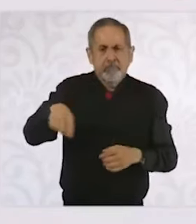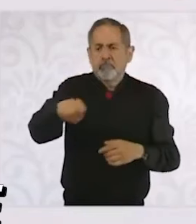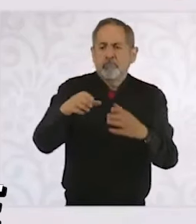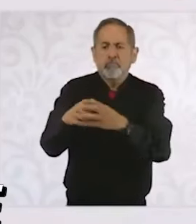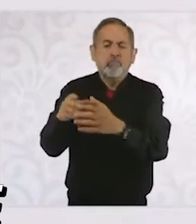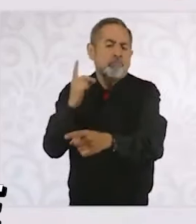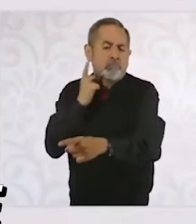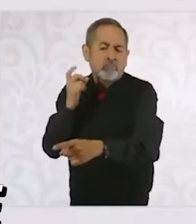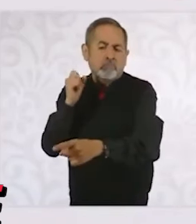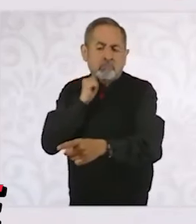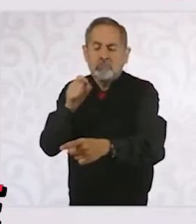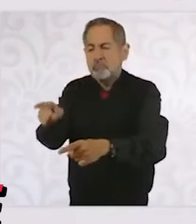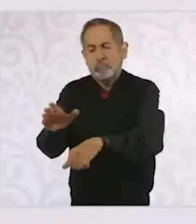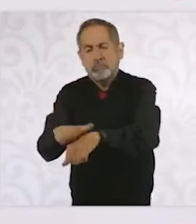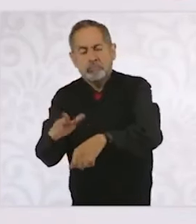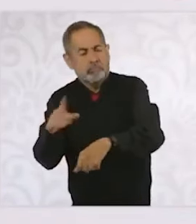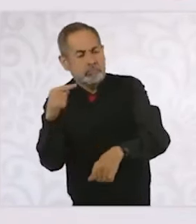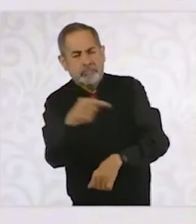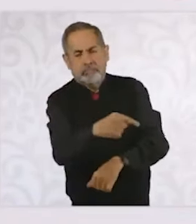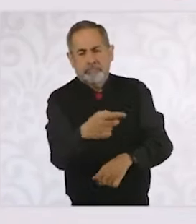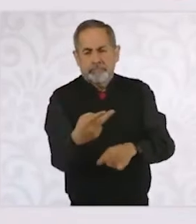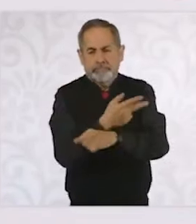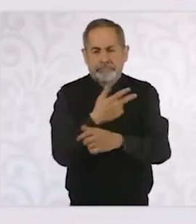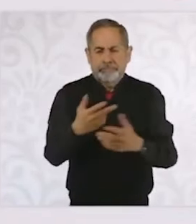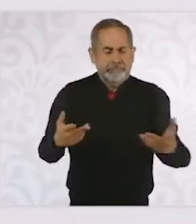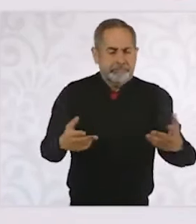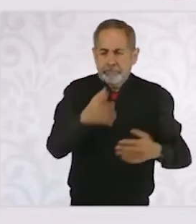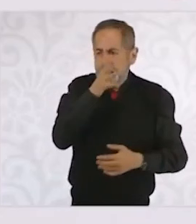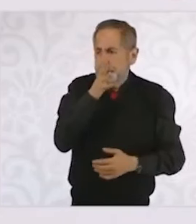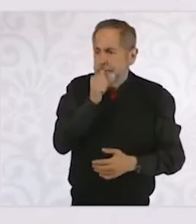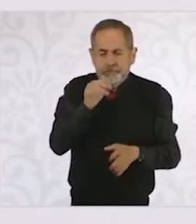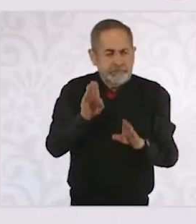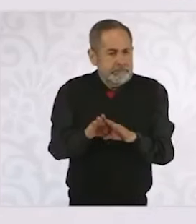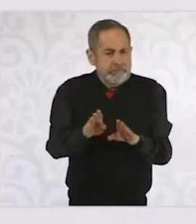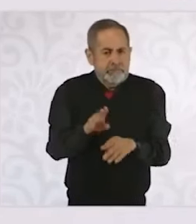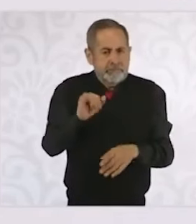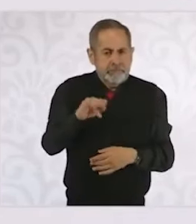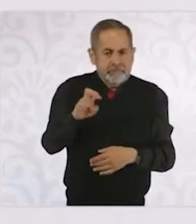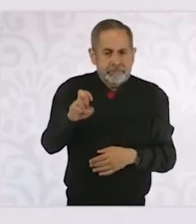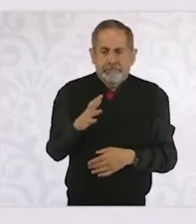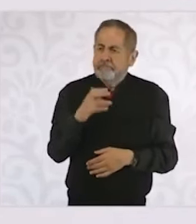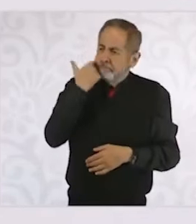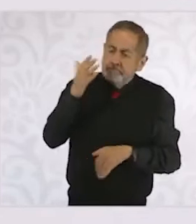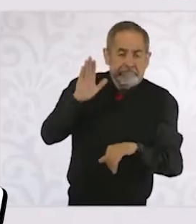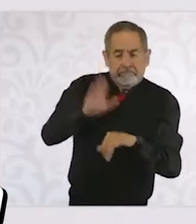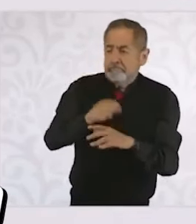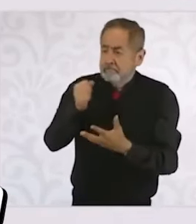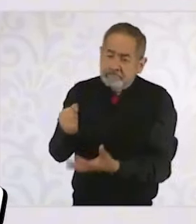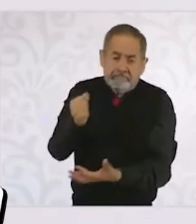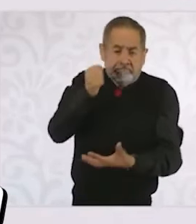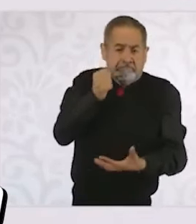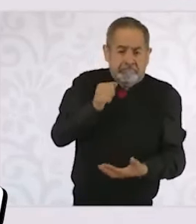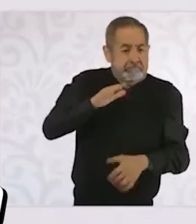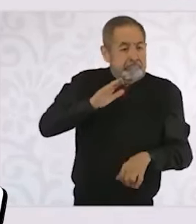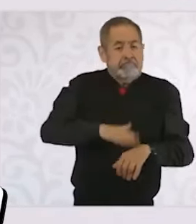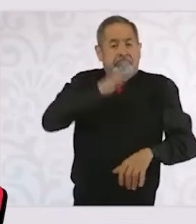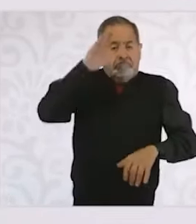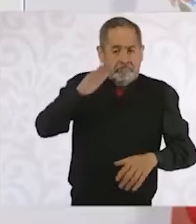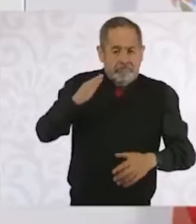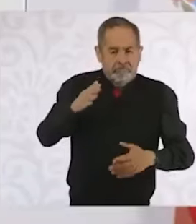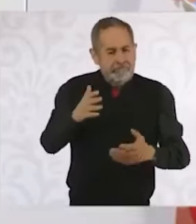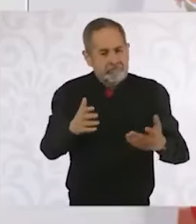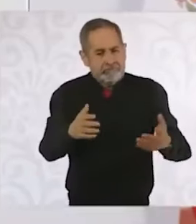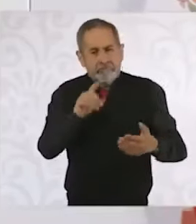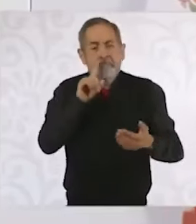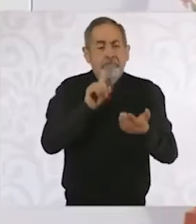Legislativo, a la Cámara de Diputados, porque no puede ser. O sea, no puede ser. También, por